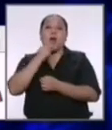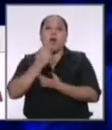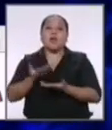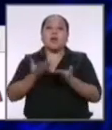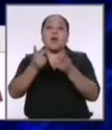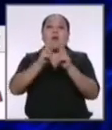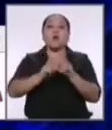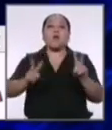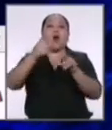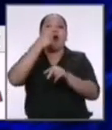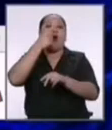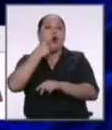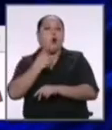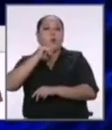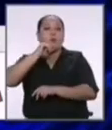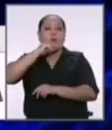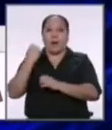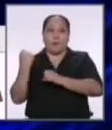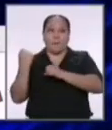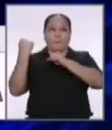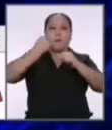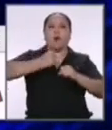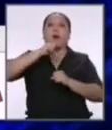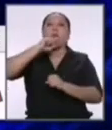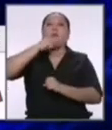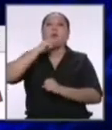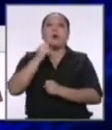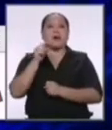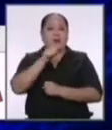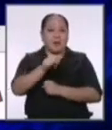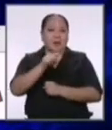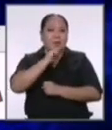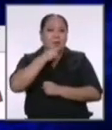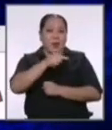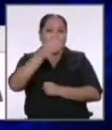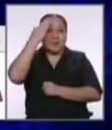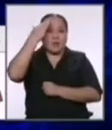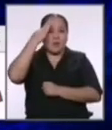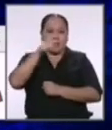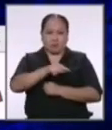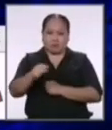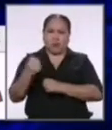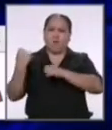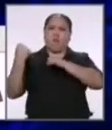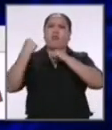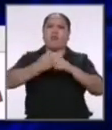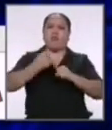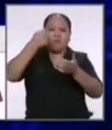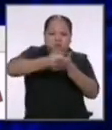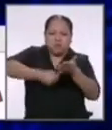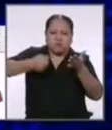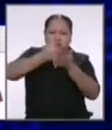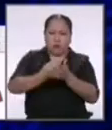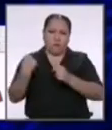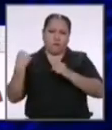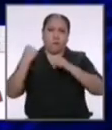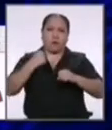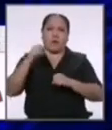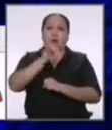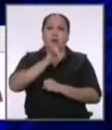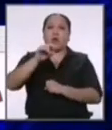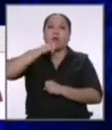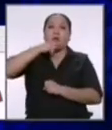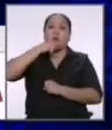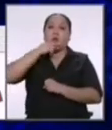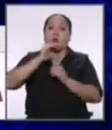y la mujer empoderar a nuestras mujeres que sepan desde muy jóvenes la fortaleza que son las luchadoras que son así como las mujeres